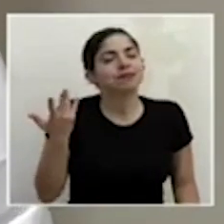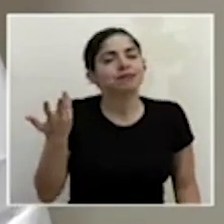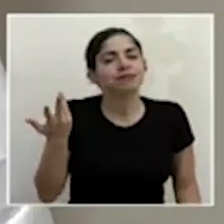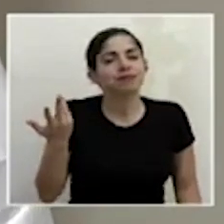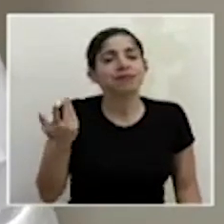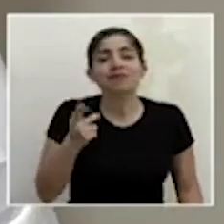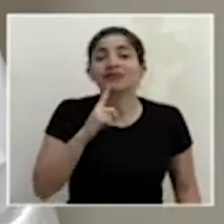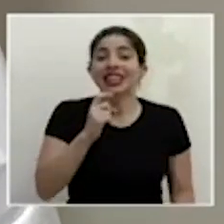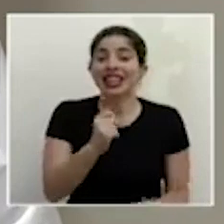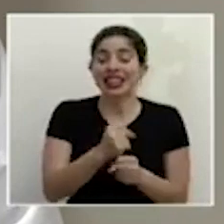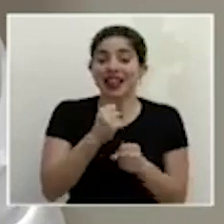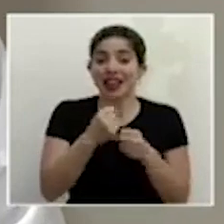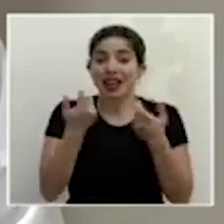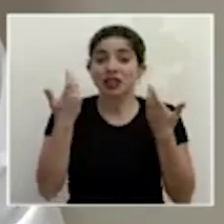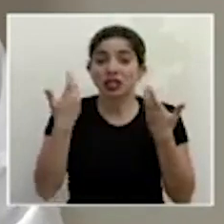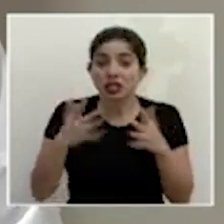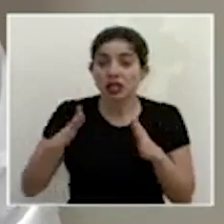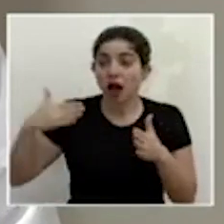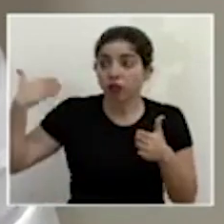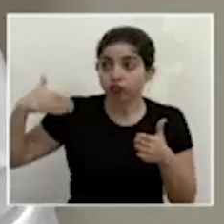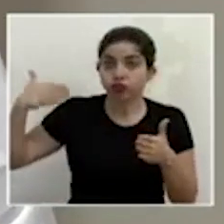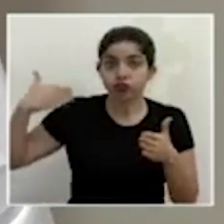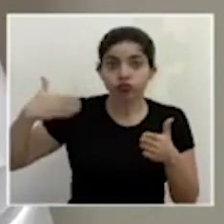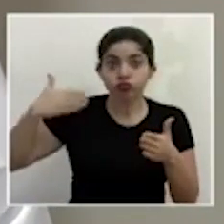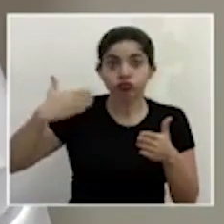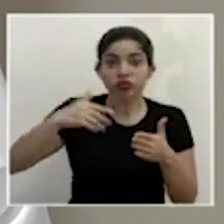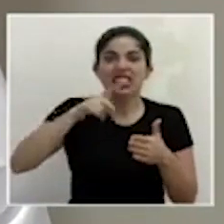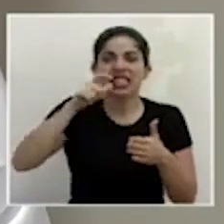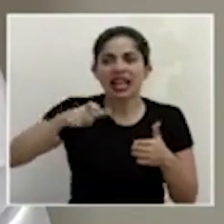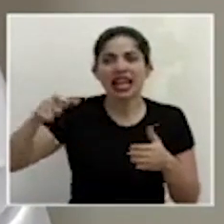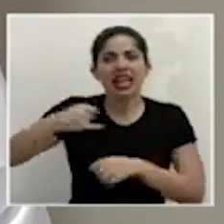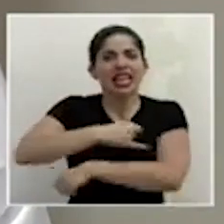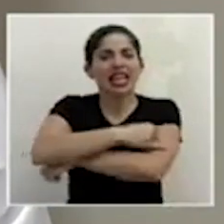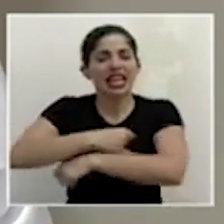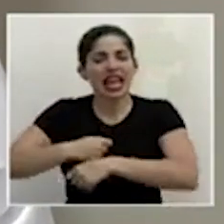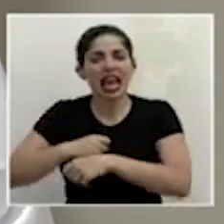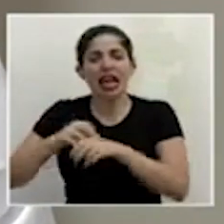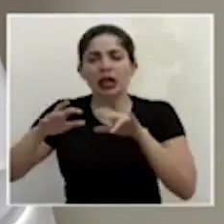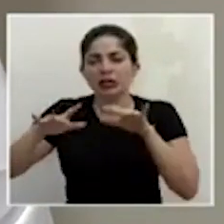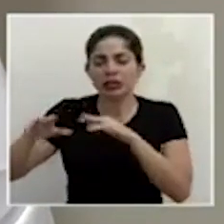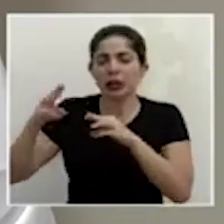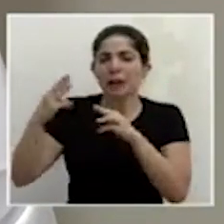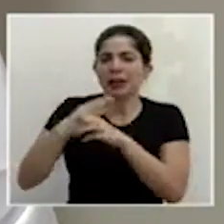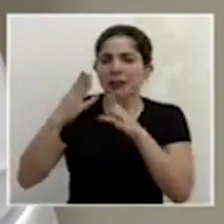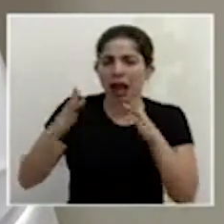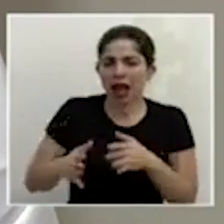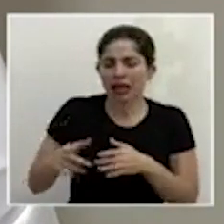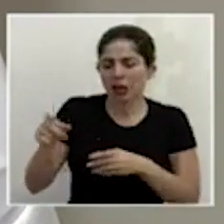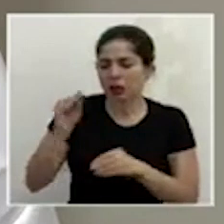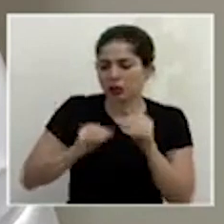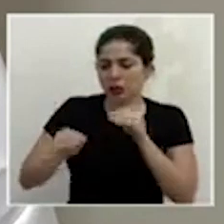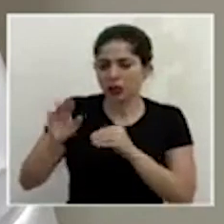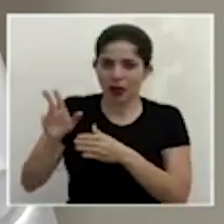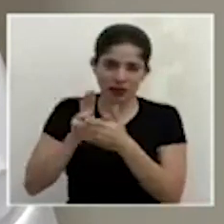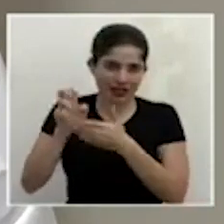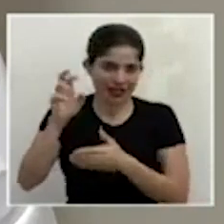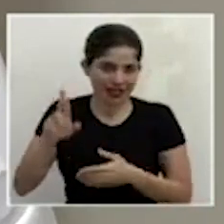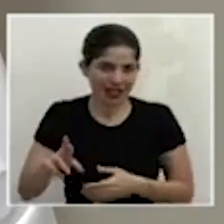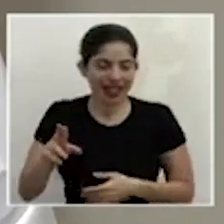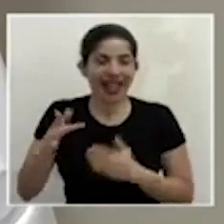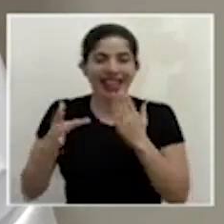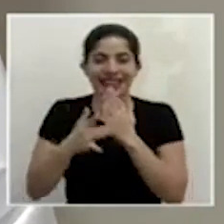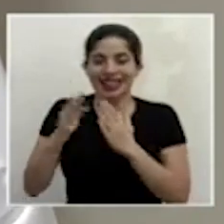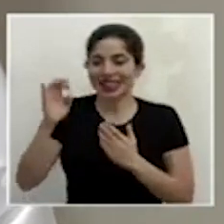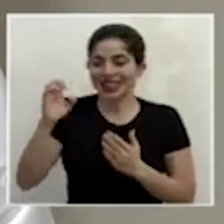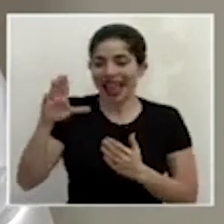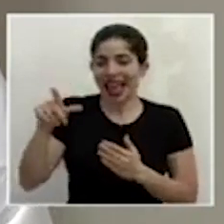el trabajo que han venido desarrollando ingenieros desarrolladores matemáticos de la UCR del tecnológico